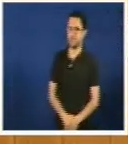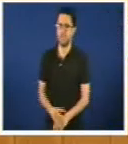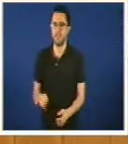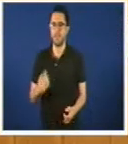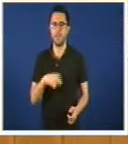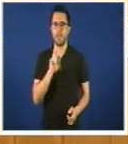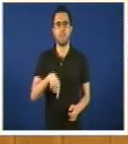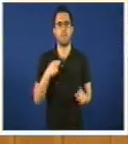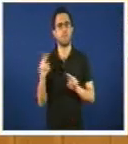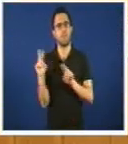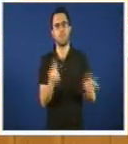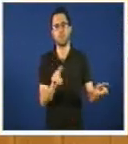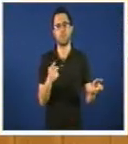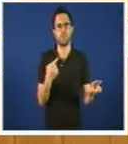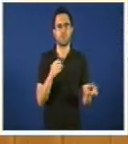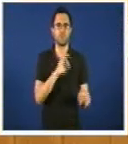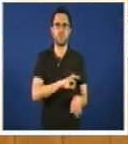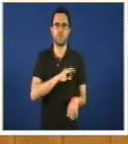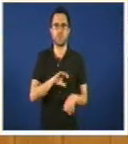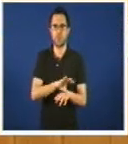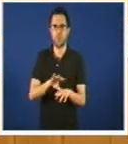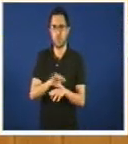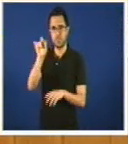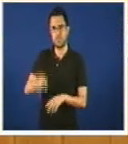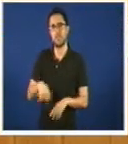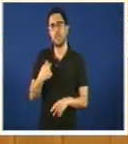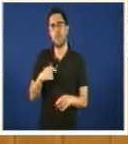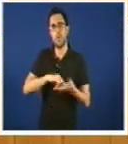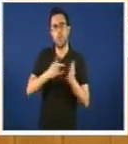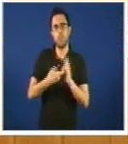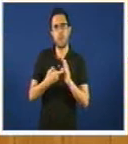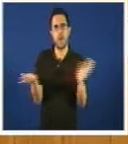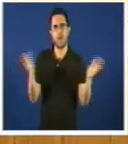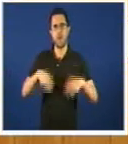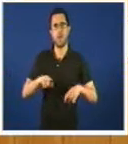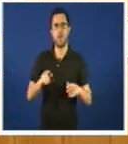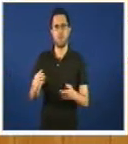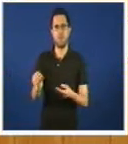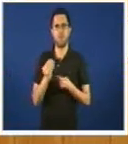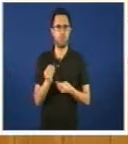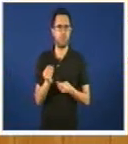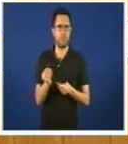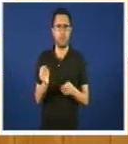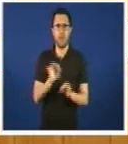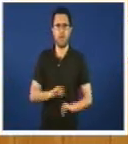conselleiro que vostedes neste plan non nos aportan nada novo e que o que están recoñecendo implícitamente